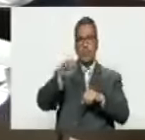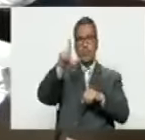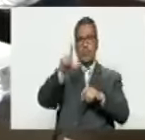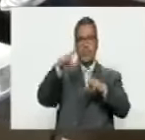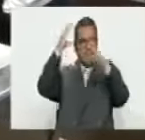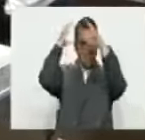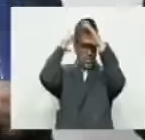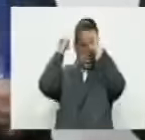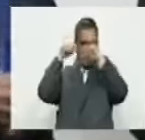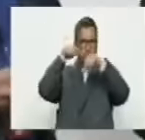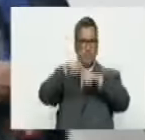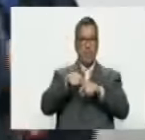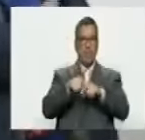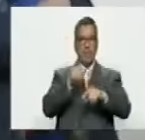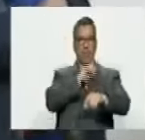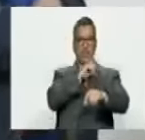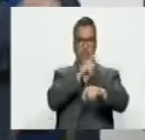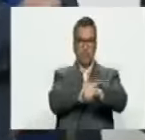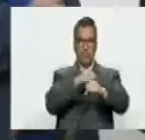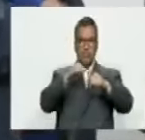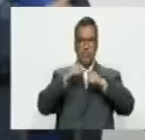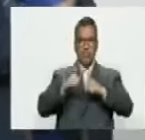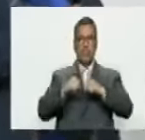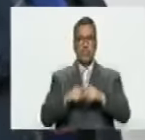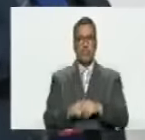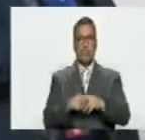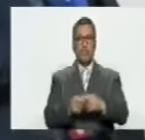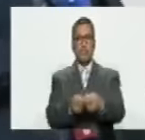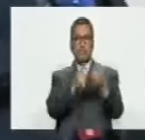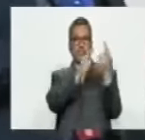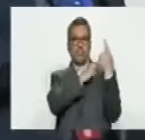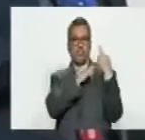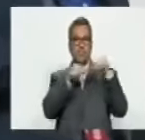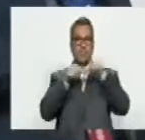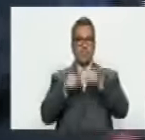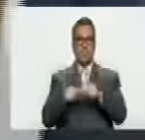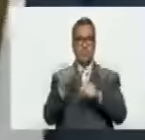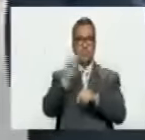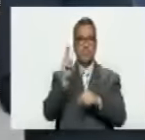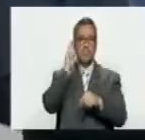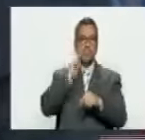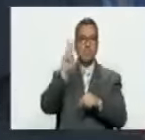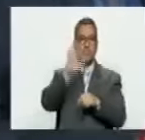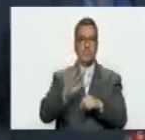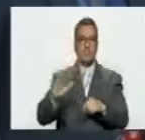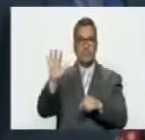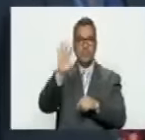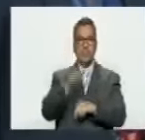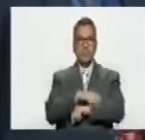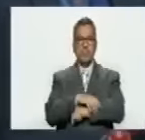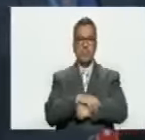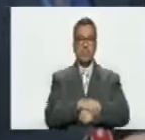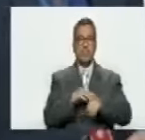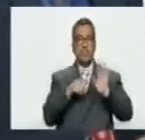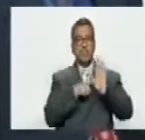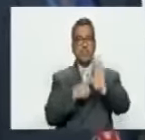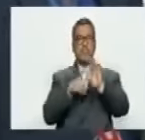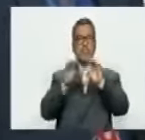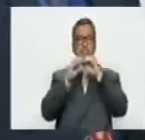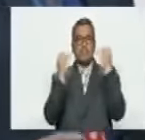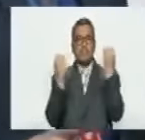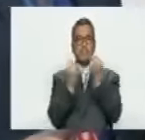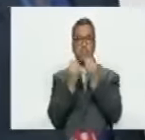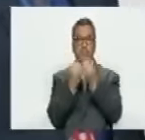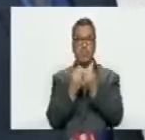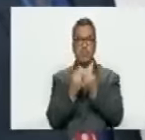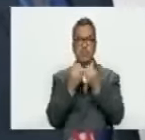embajador extraordinario y plenipotenciario representante permanente de la república bolivariana de venezuela ante la organización